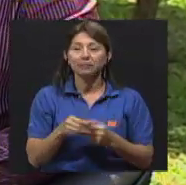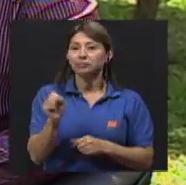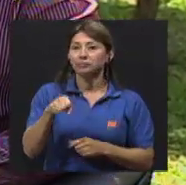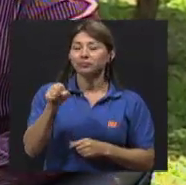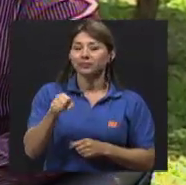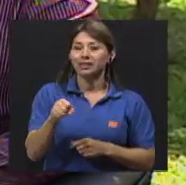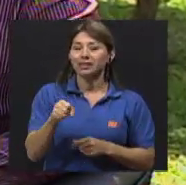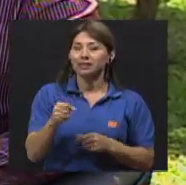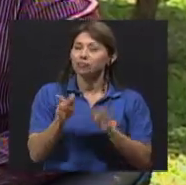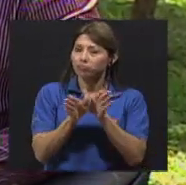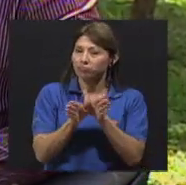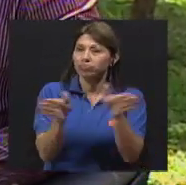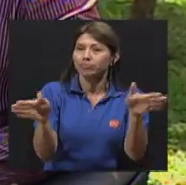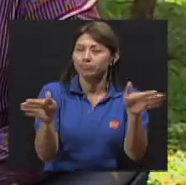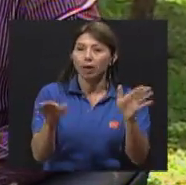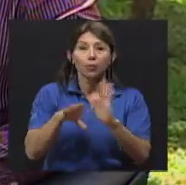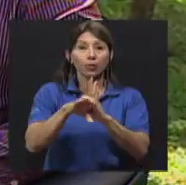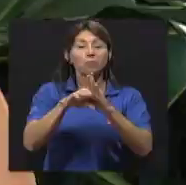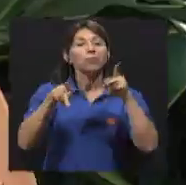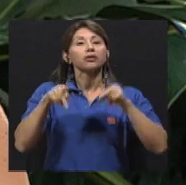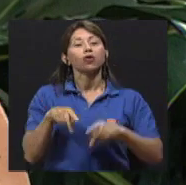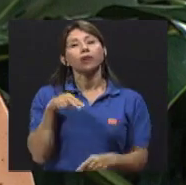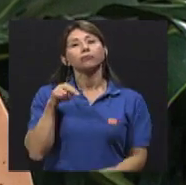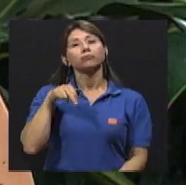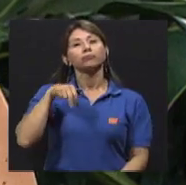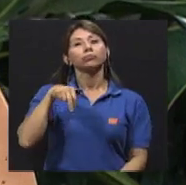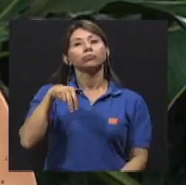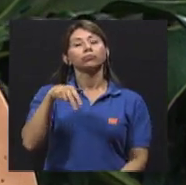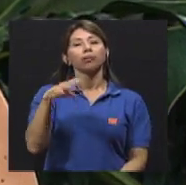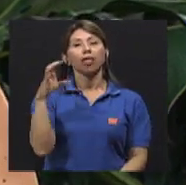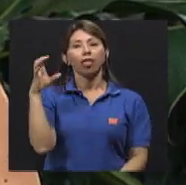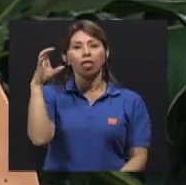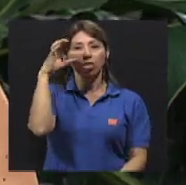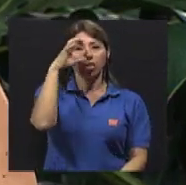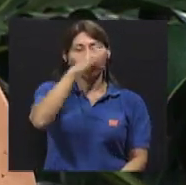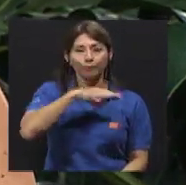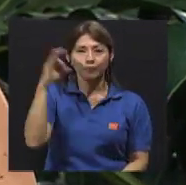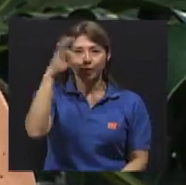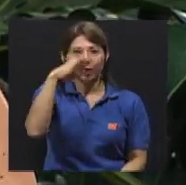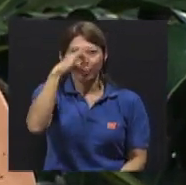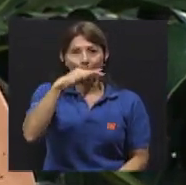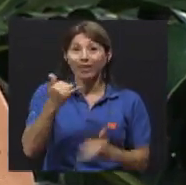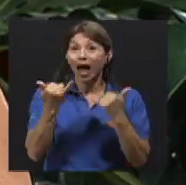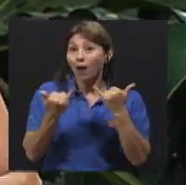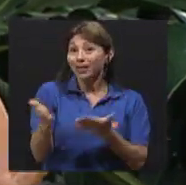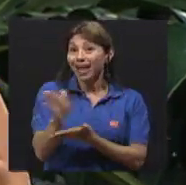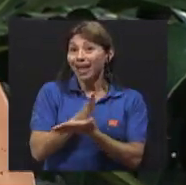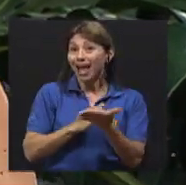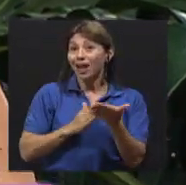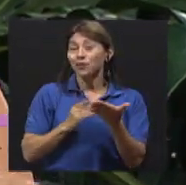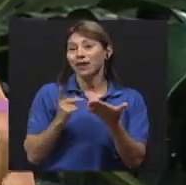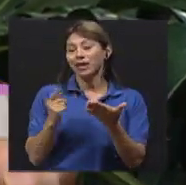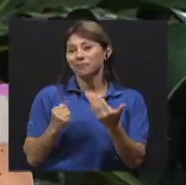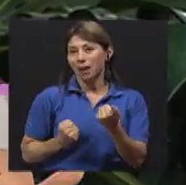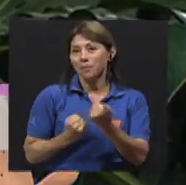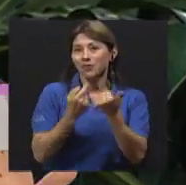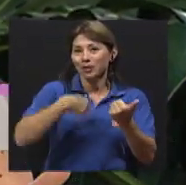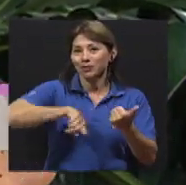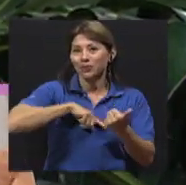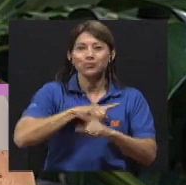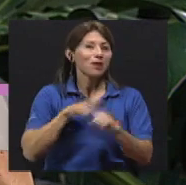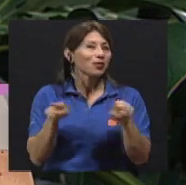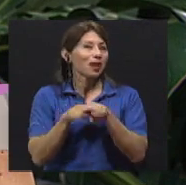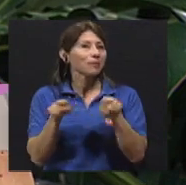Sí, bueno, con respecto a las distracciones, bueno, tenemos ahorita un aliado, pero a la vez un enemigo, ¿verdad?, que es la tecnología,